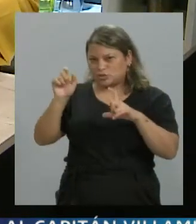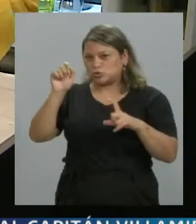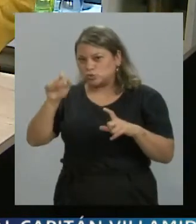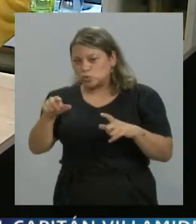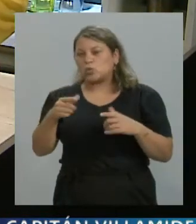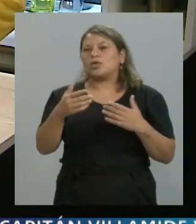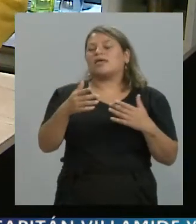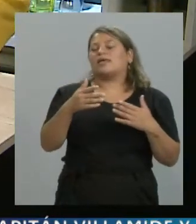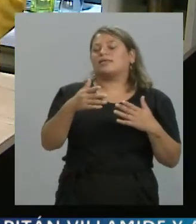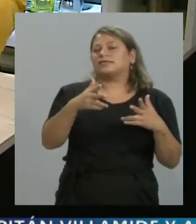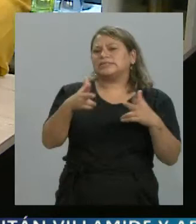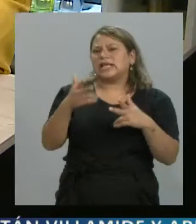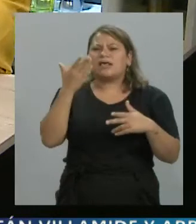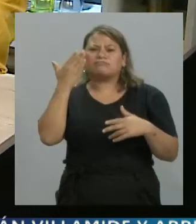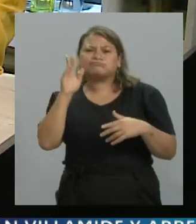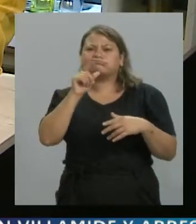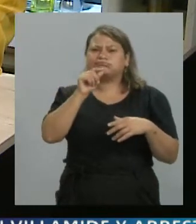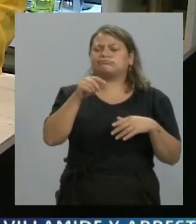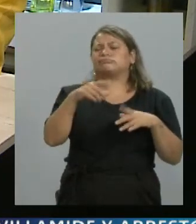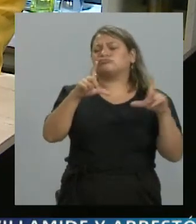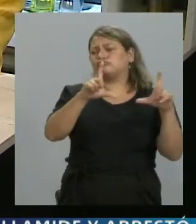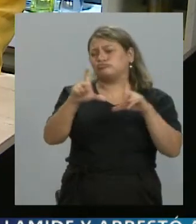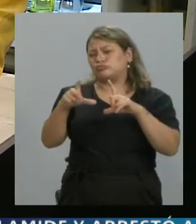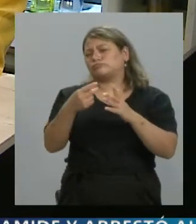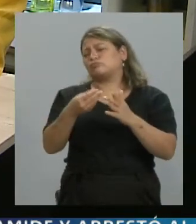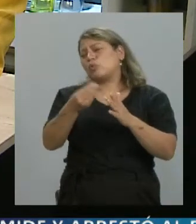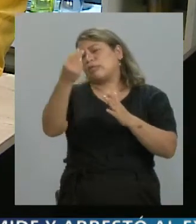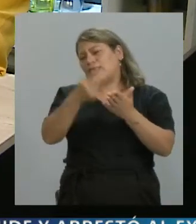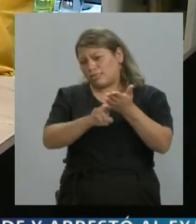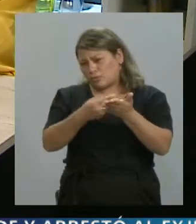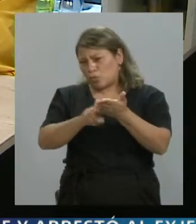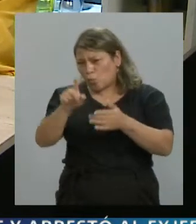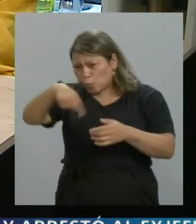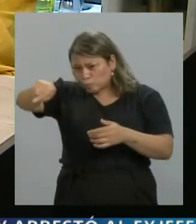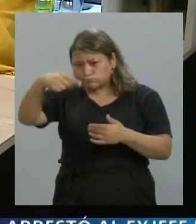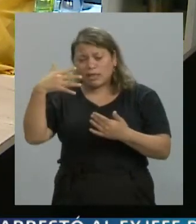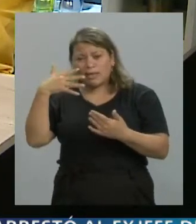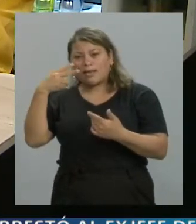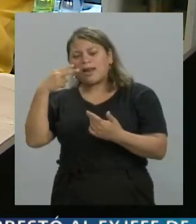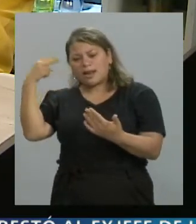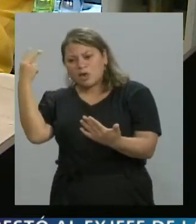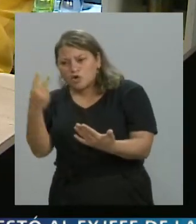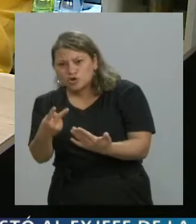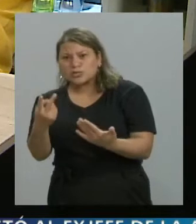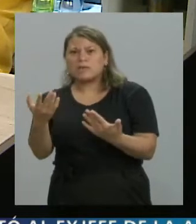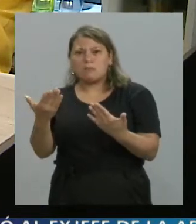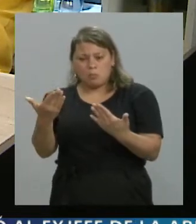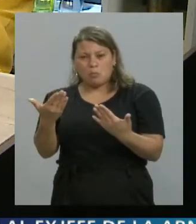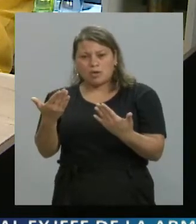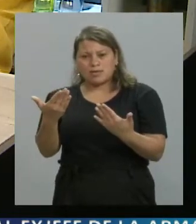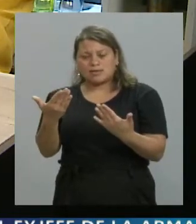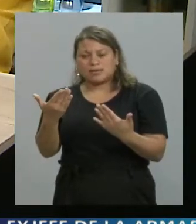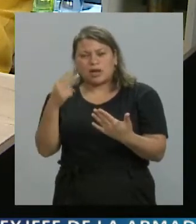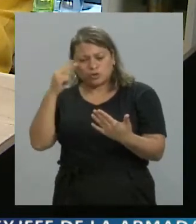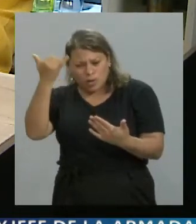pueden replicar a millones y millones de personas, ¿logran tener el reconocimiento que se merecen ustedes como fotoperiodistas